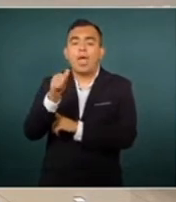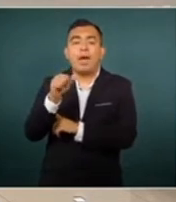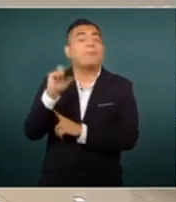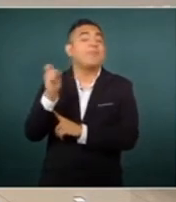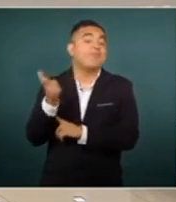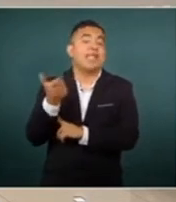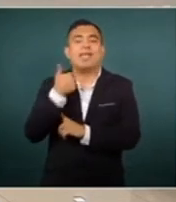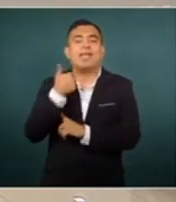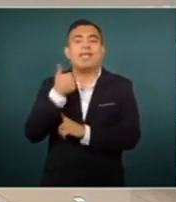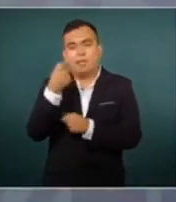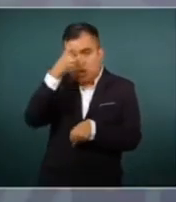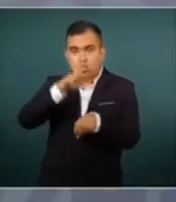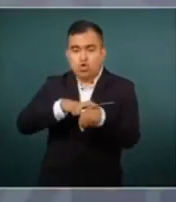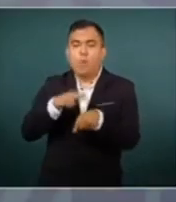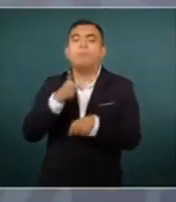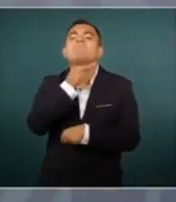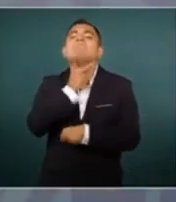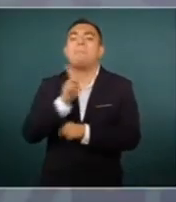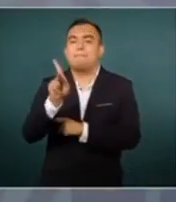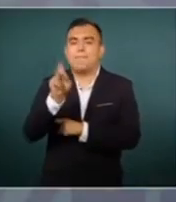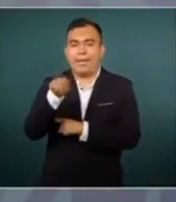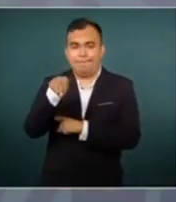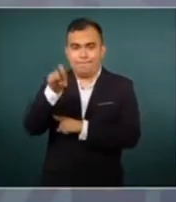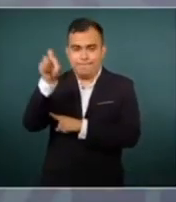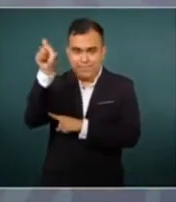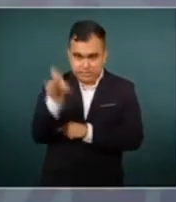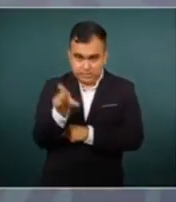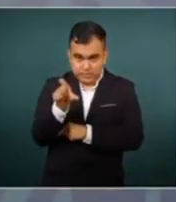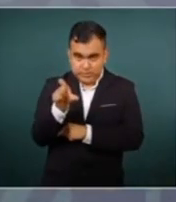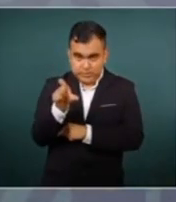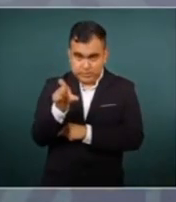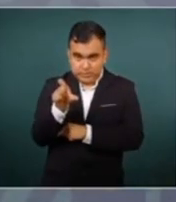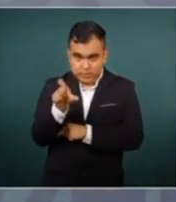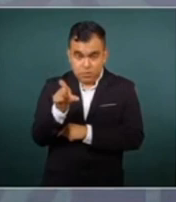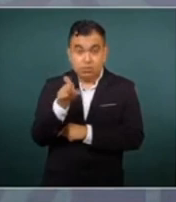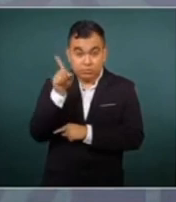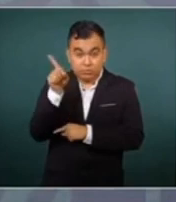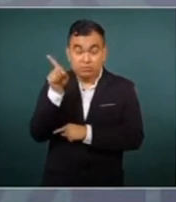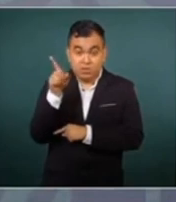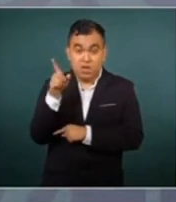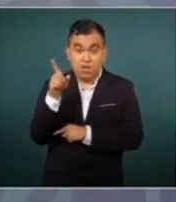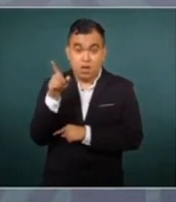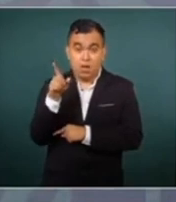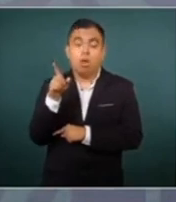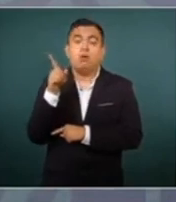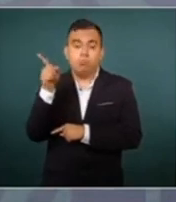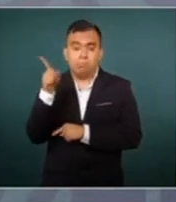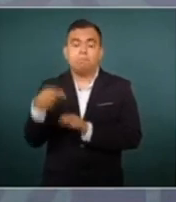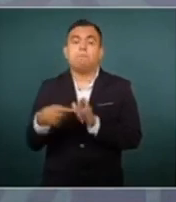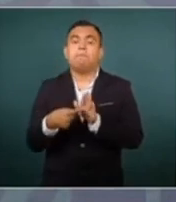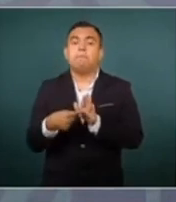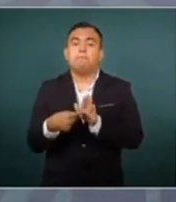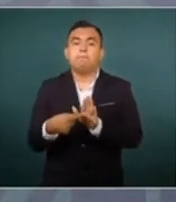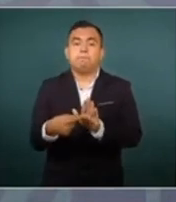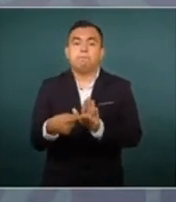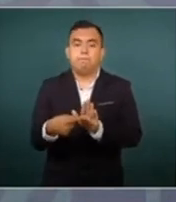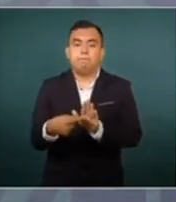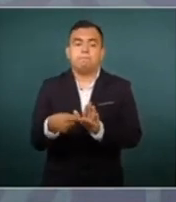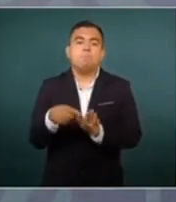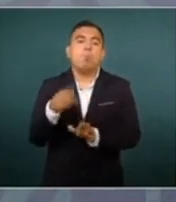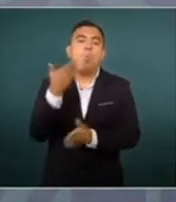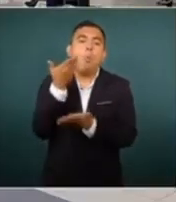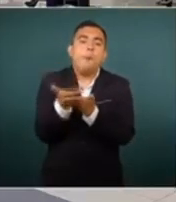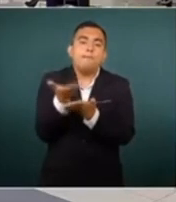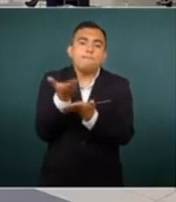quien al parecer presentará pruebas y